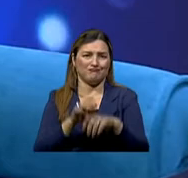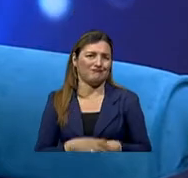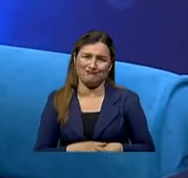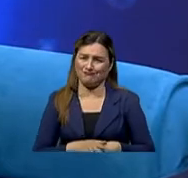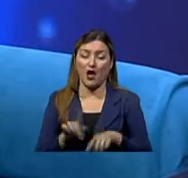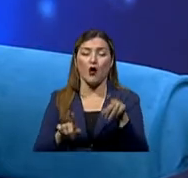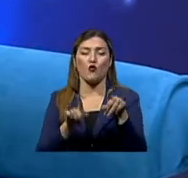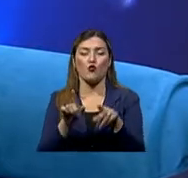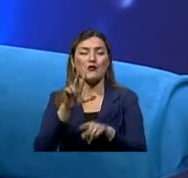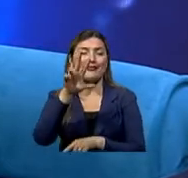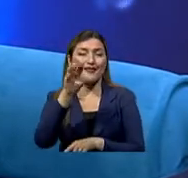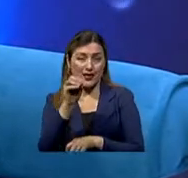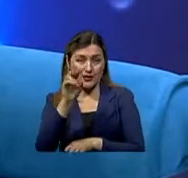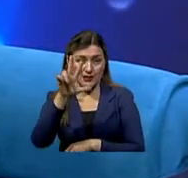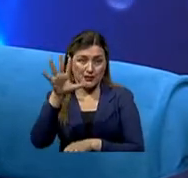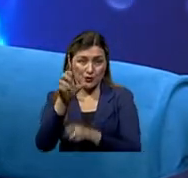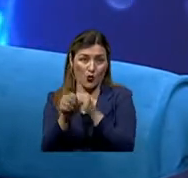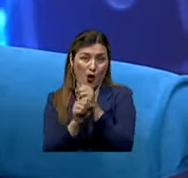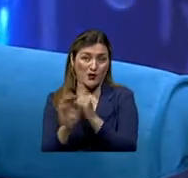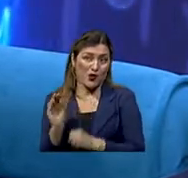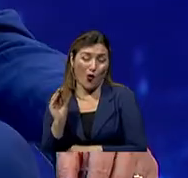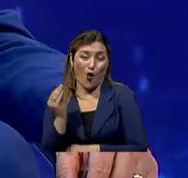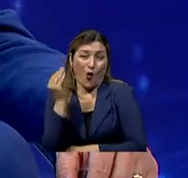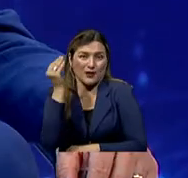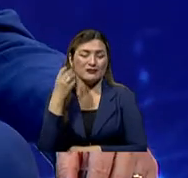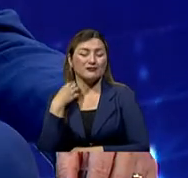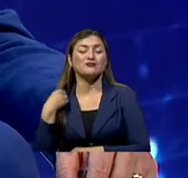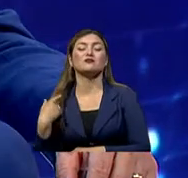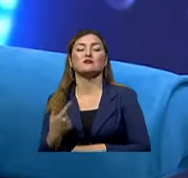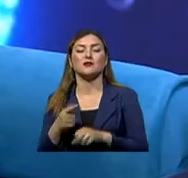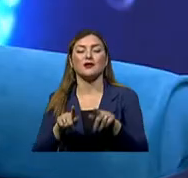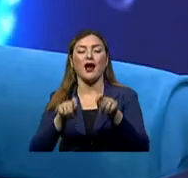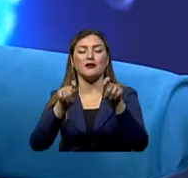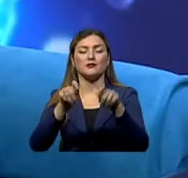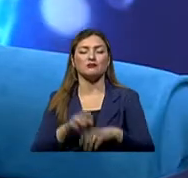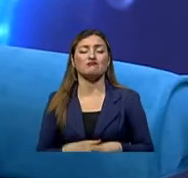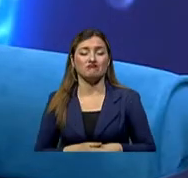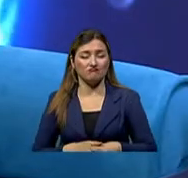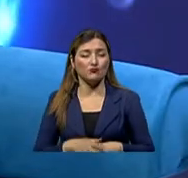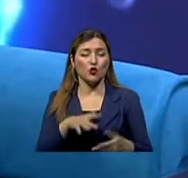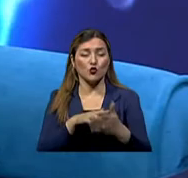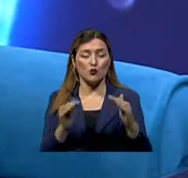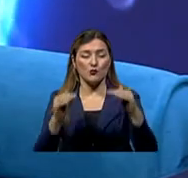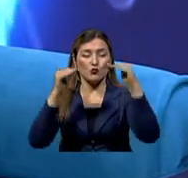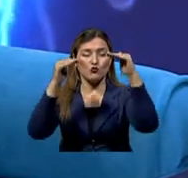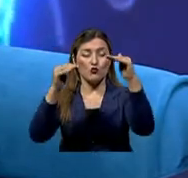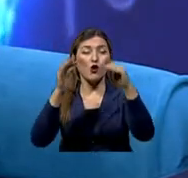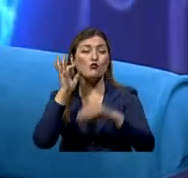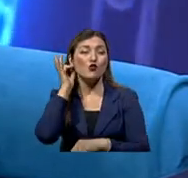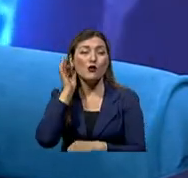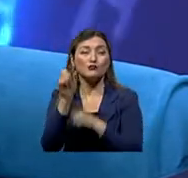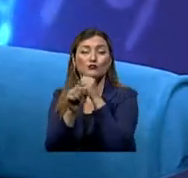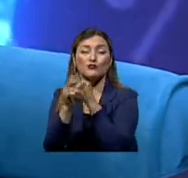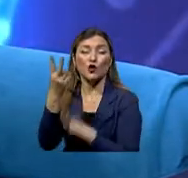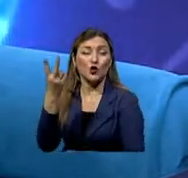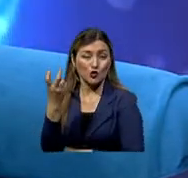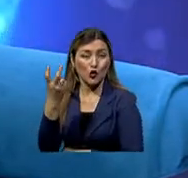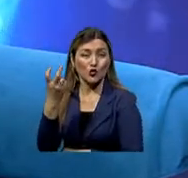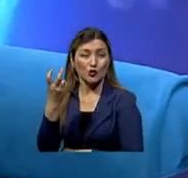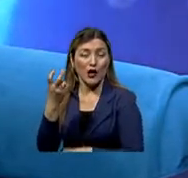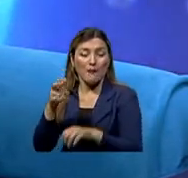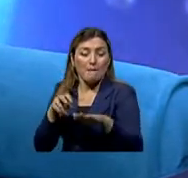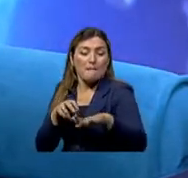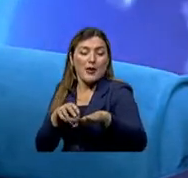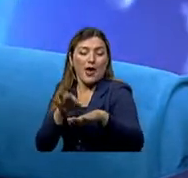de 30, 35 años ya con melanoma. Cuando estaba haciendo mi postgrado tuvimos una chica de 12 años con un melanoma en el pie